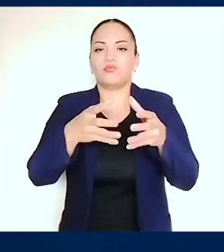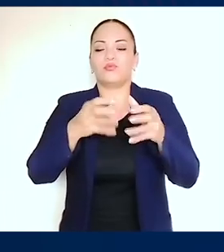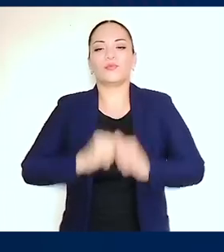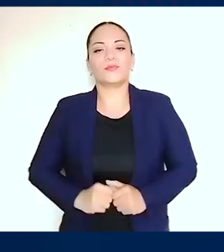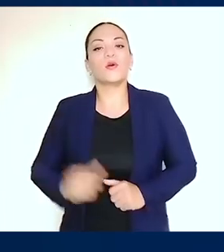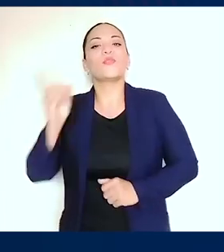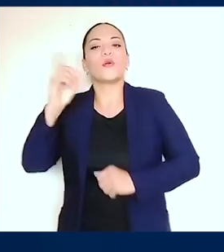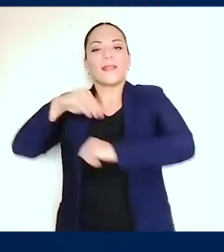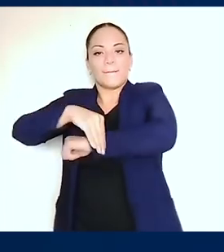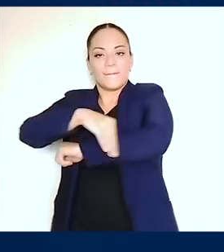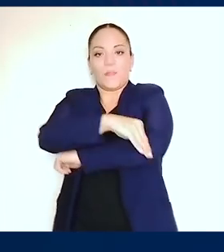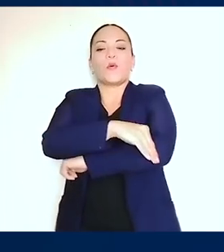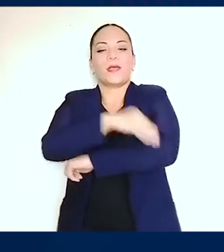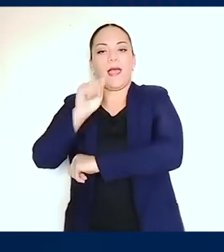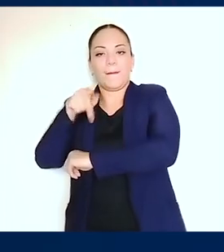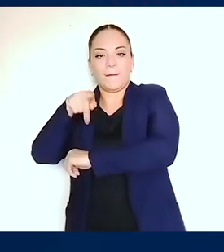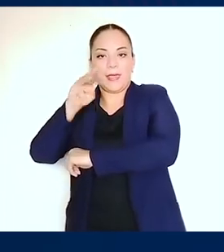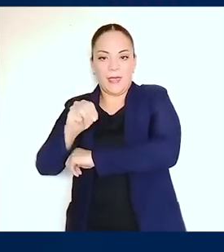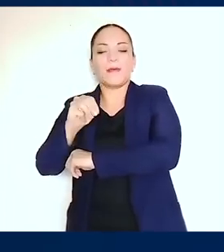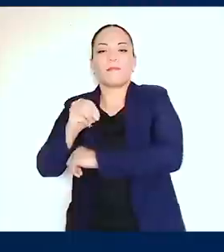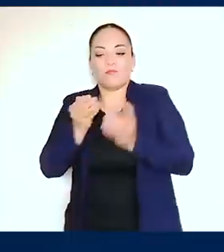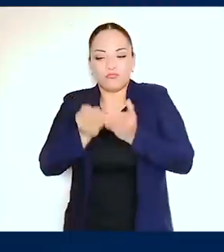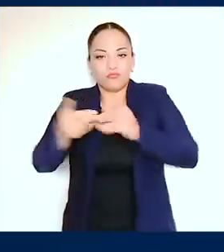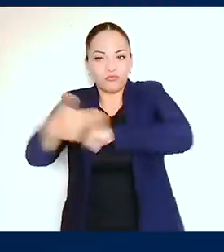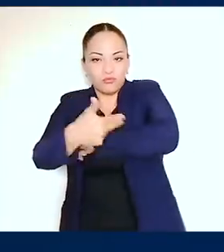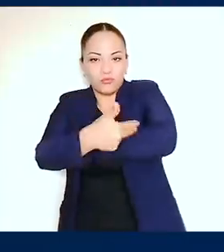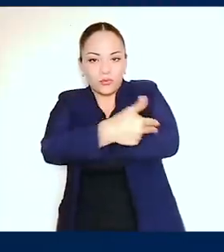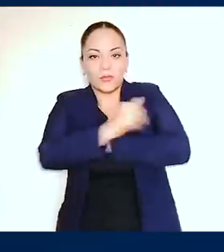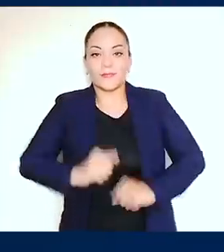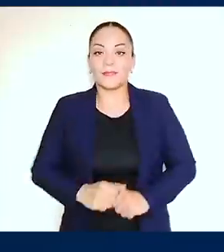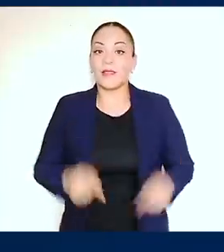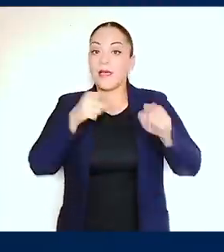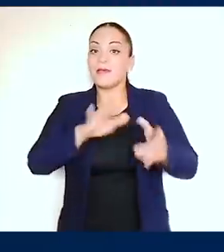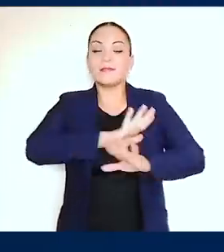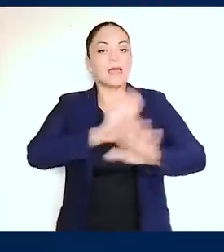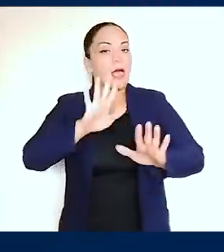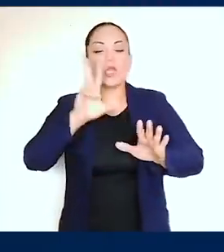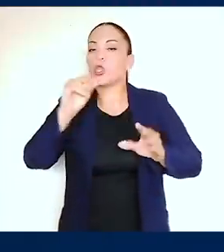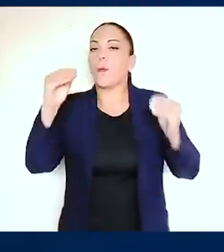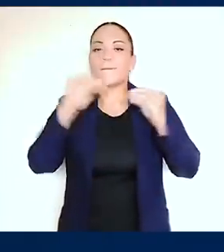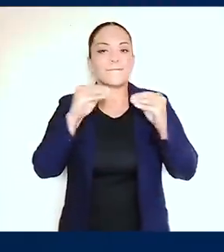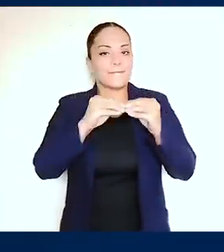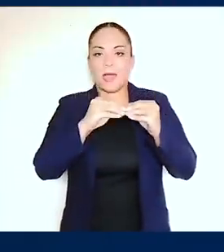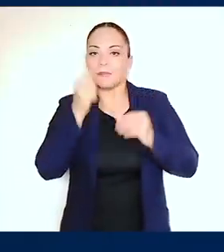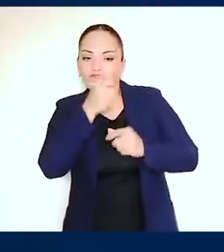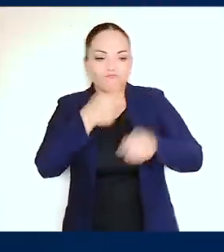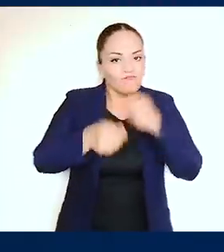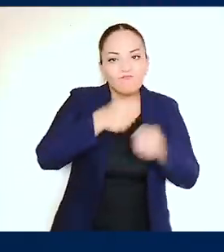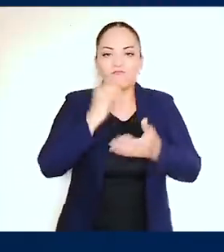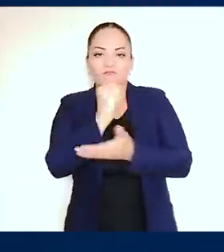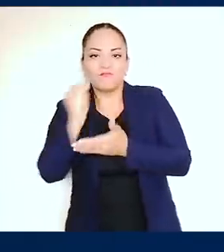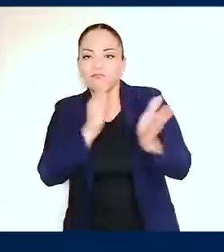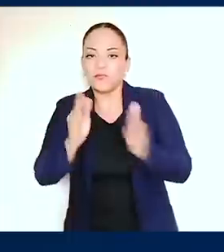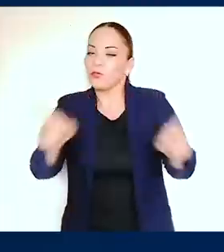en Moín, para que ahí no haya crimen organizado ni narcotráfico. Porque